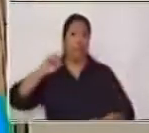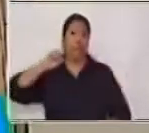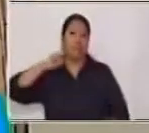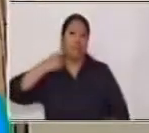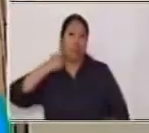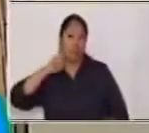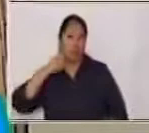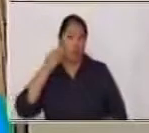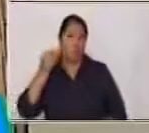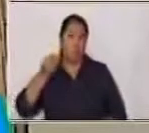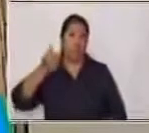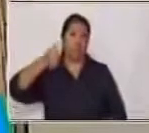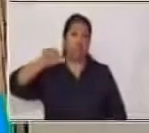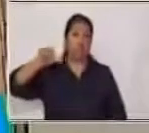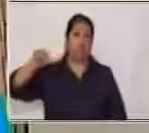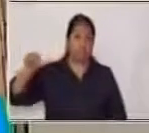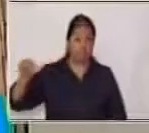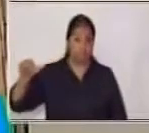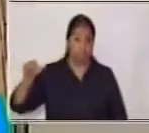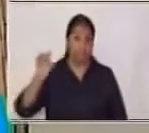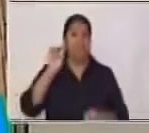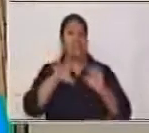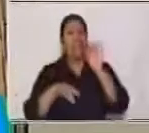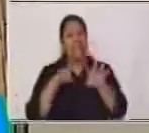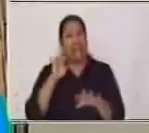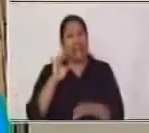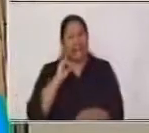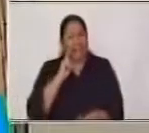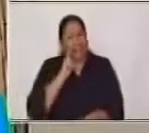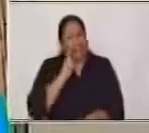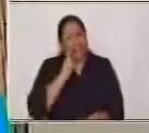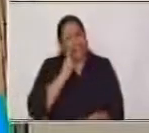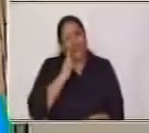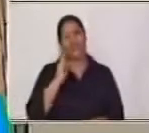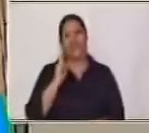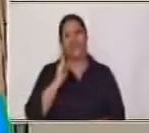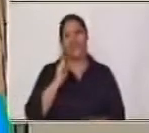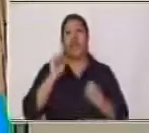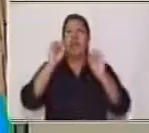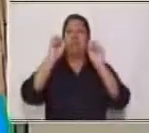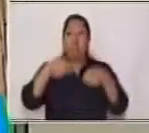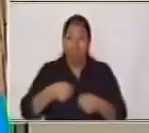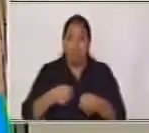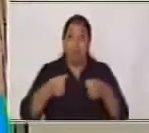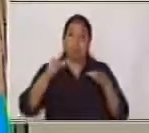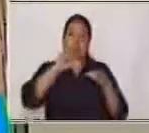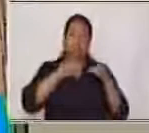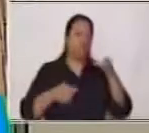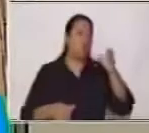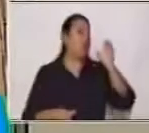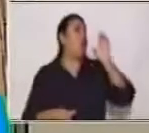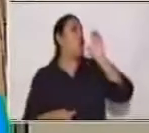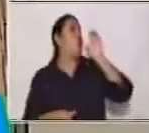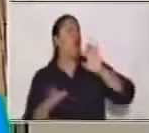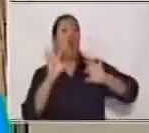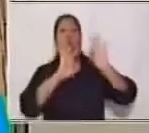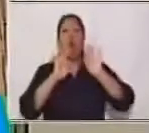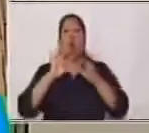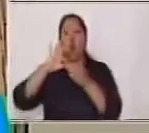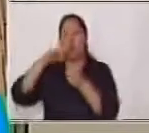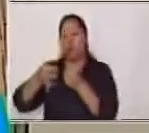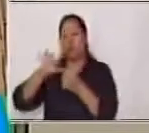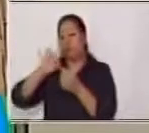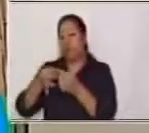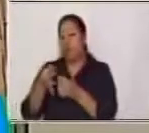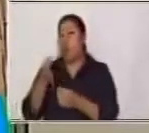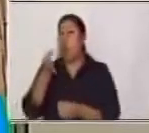Y jugosa A veces Un poquito ácida Me puedes tomar En jugo Solo comerla En deliciosos